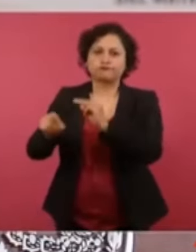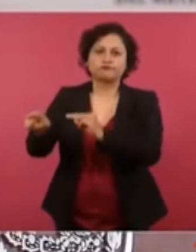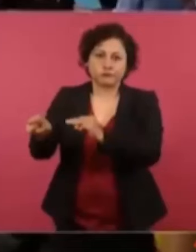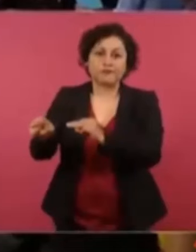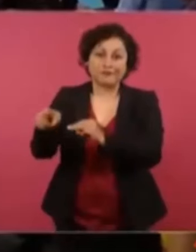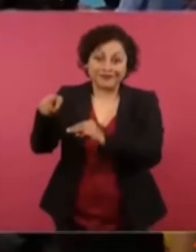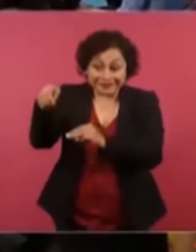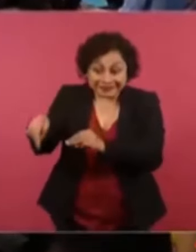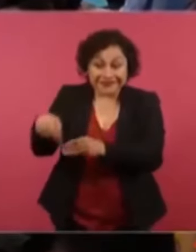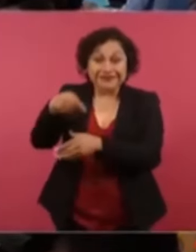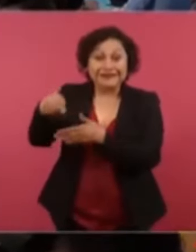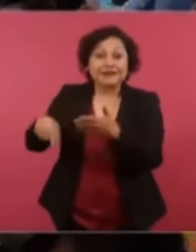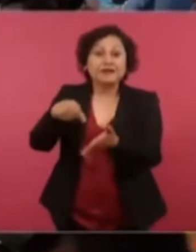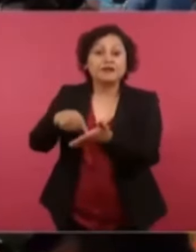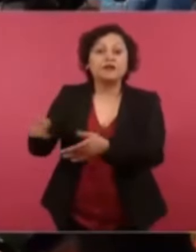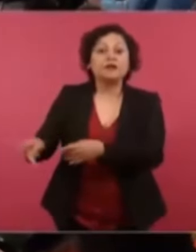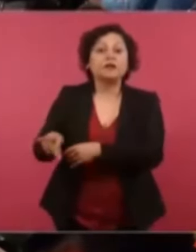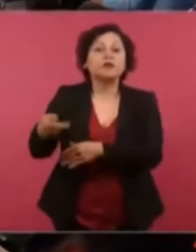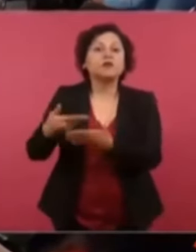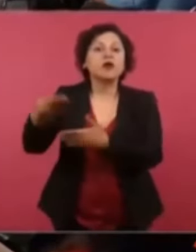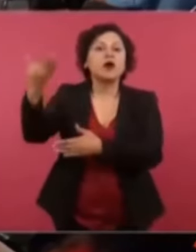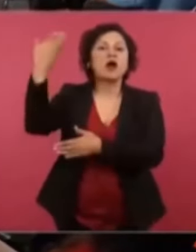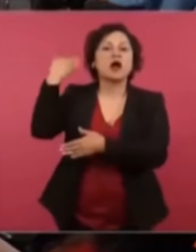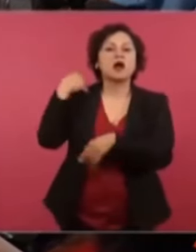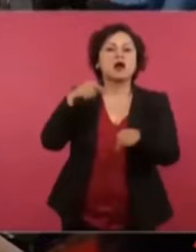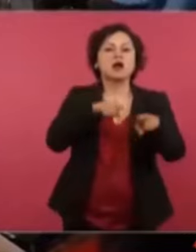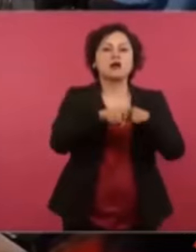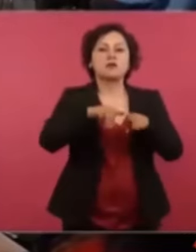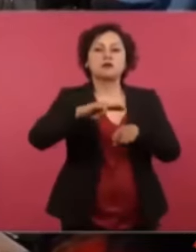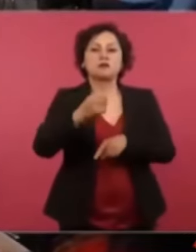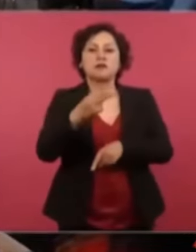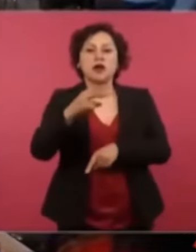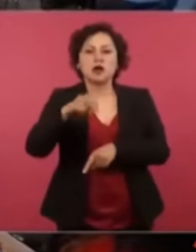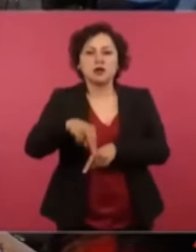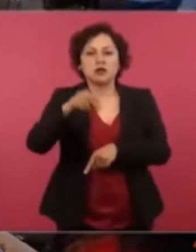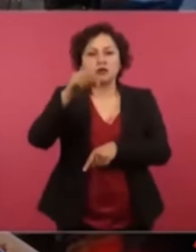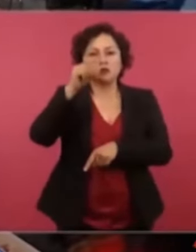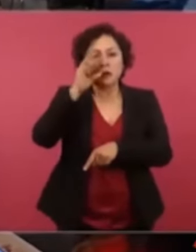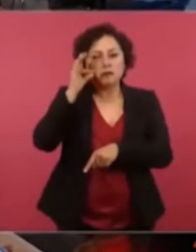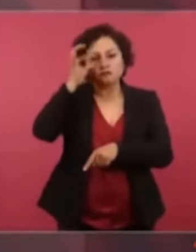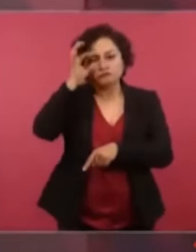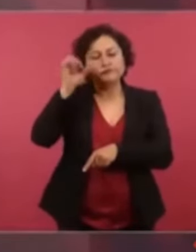Flores Magón en una visita a una comunidad